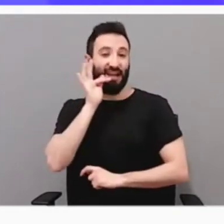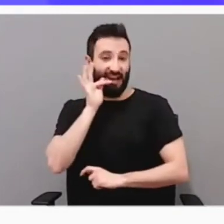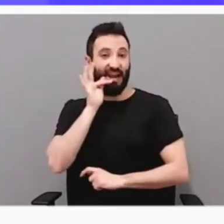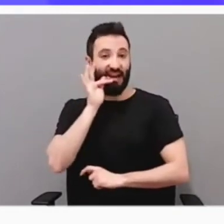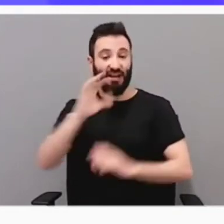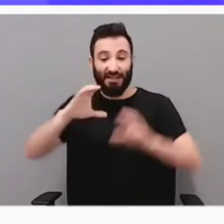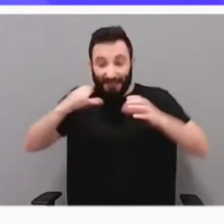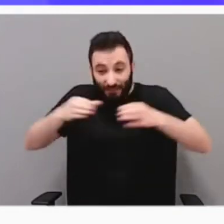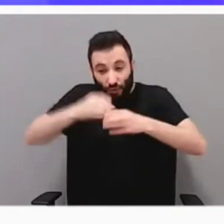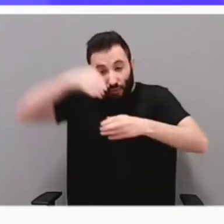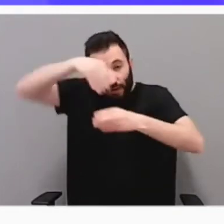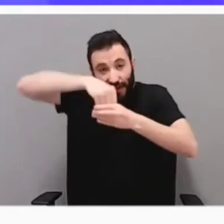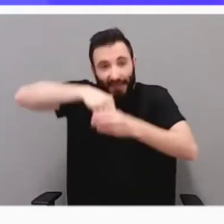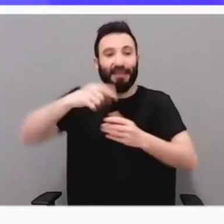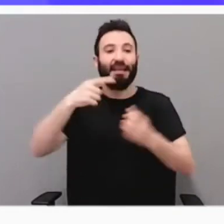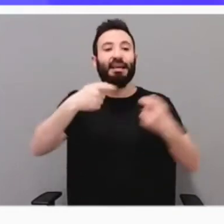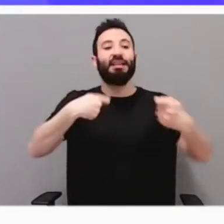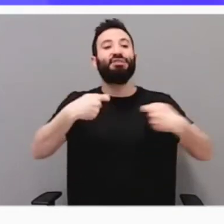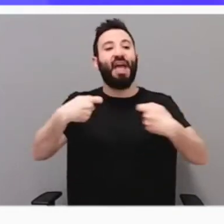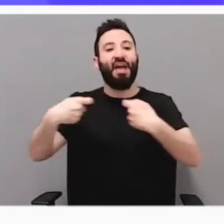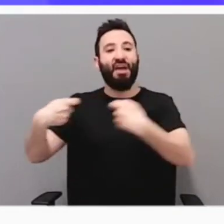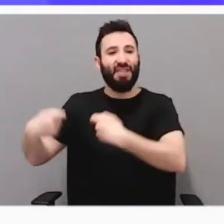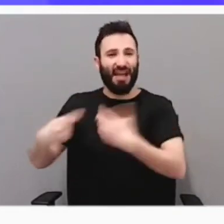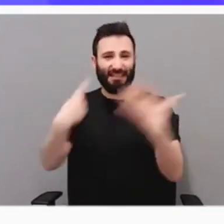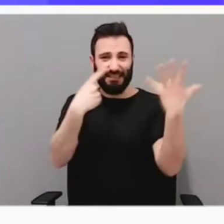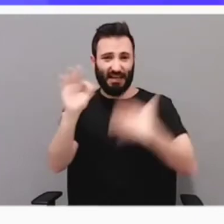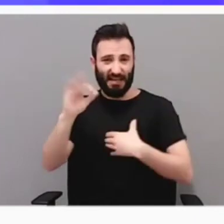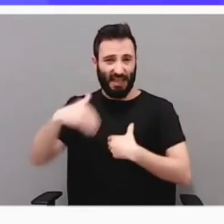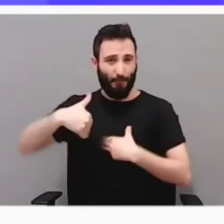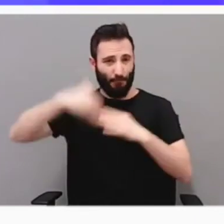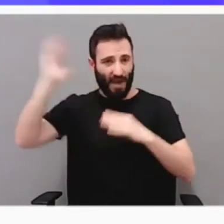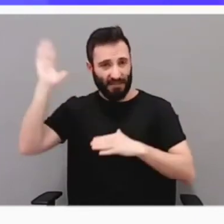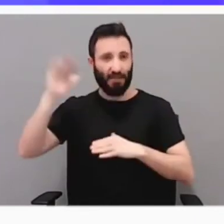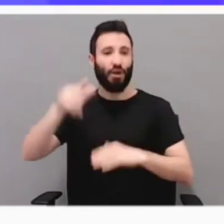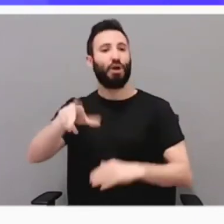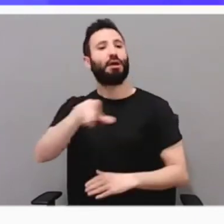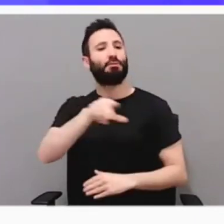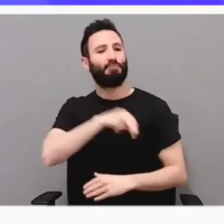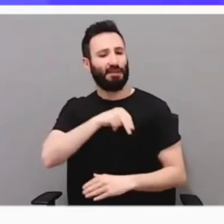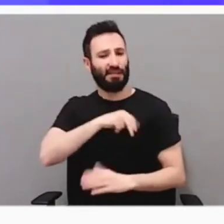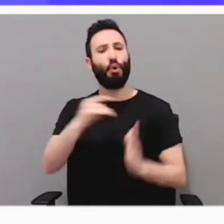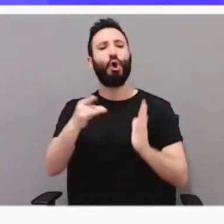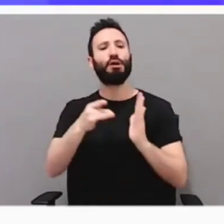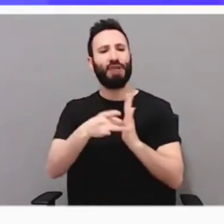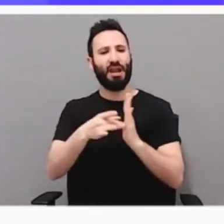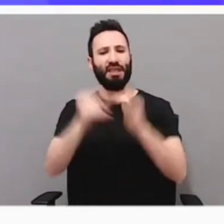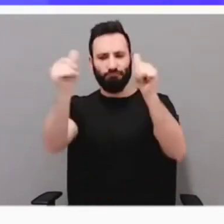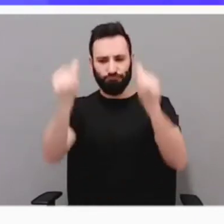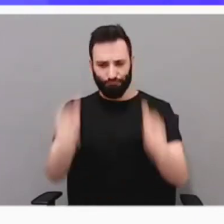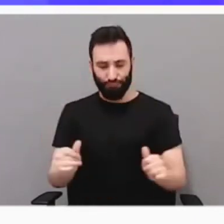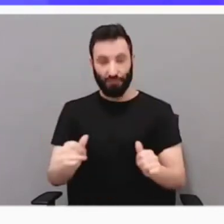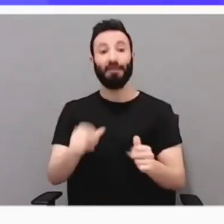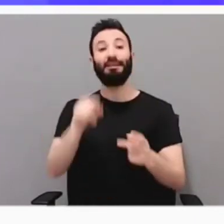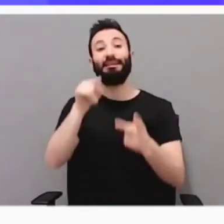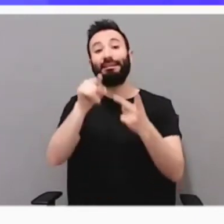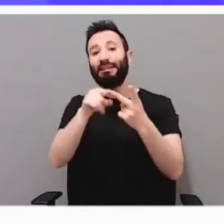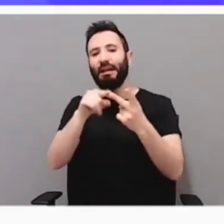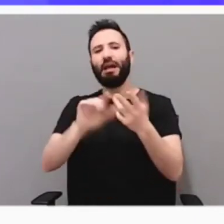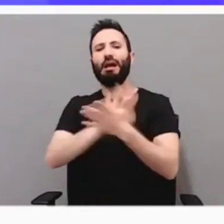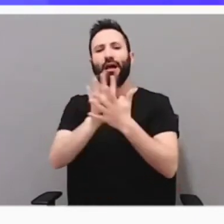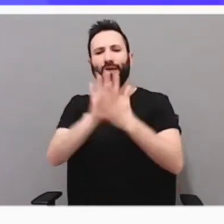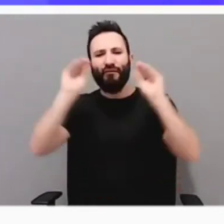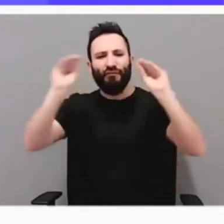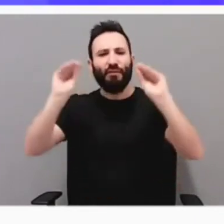60 establecimientos distinguidos con el distintivo de calidad y desde la que se aborda la formación del sector.